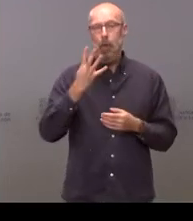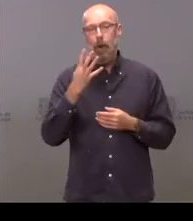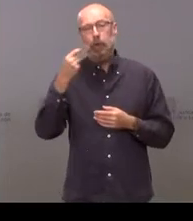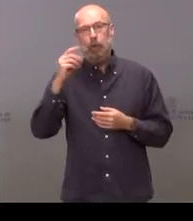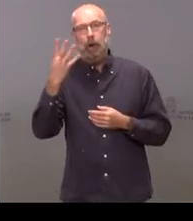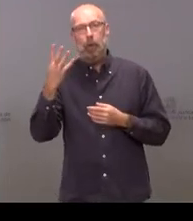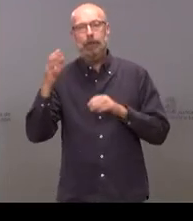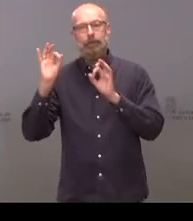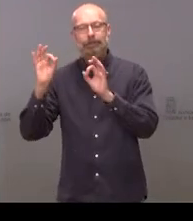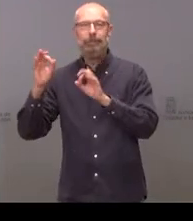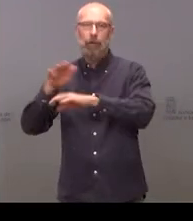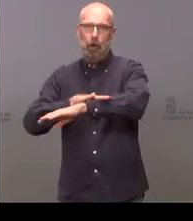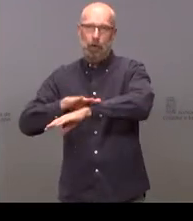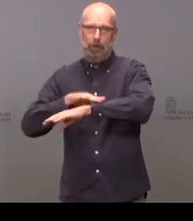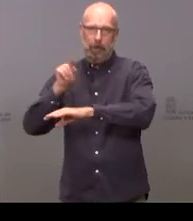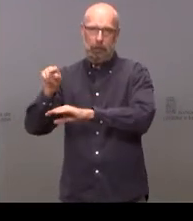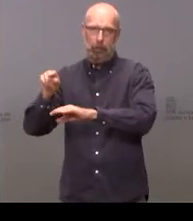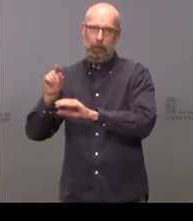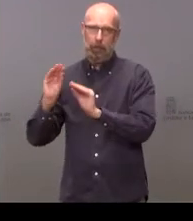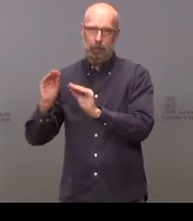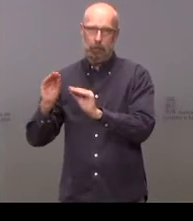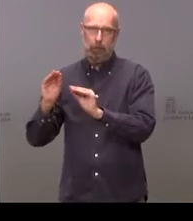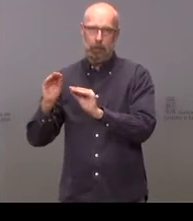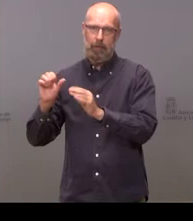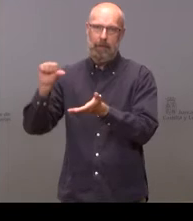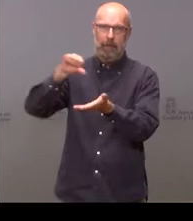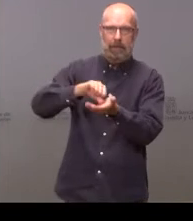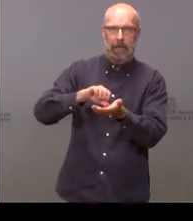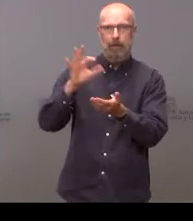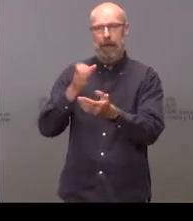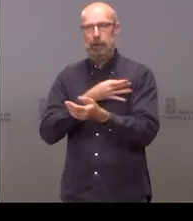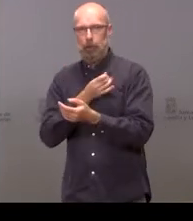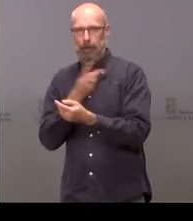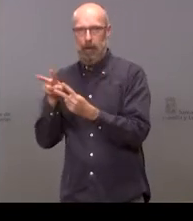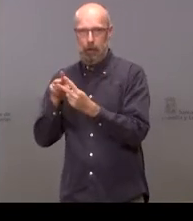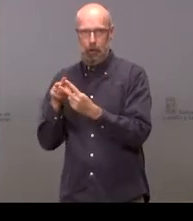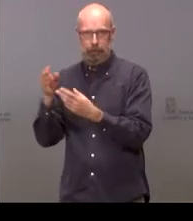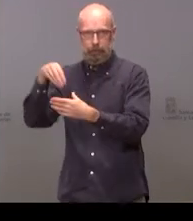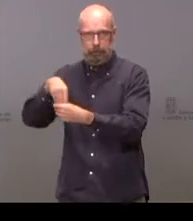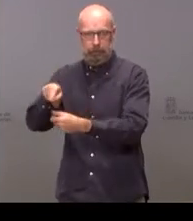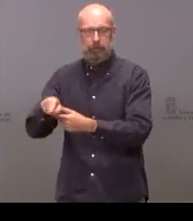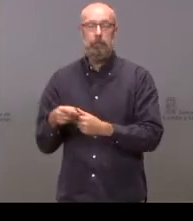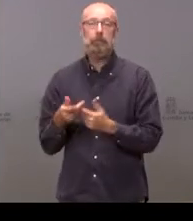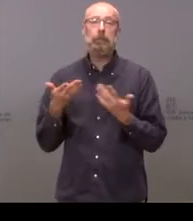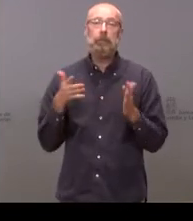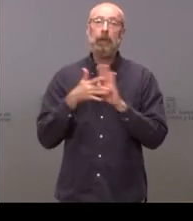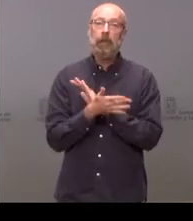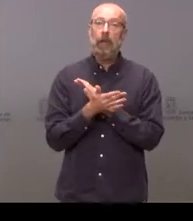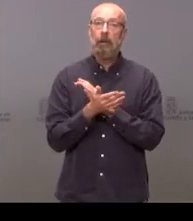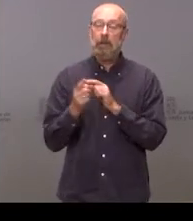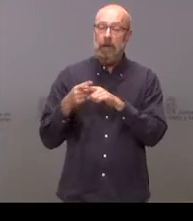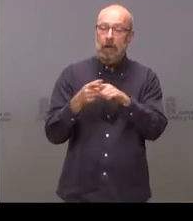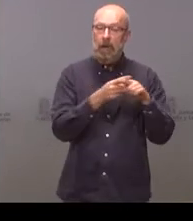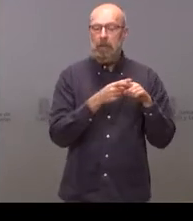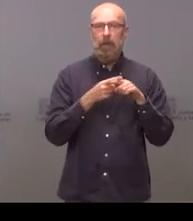administración del Estado entre Administración Central y Seguridad Social. De esta forma, vemos que hay un reparto ciertamente